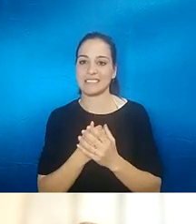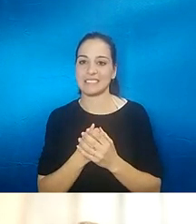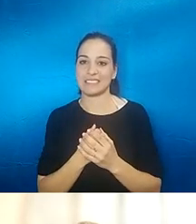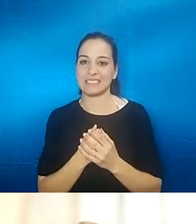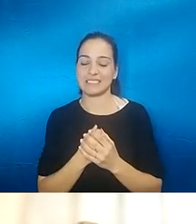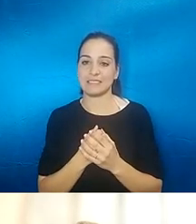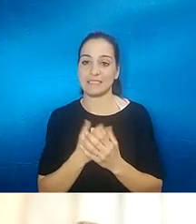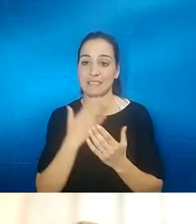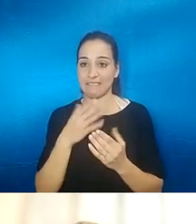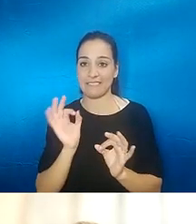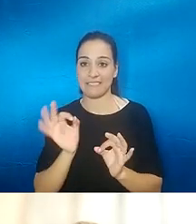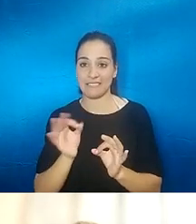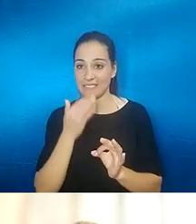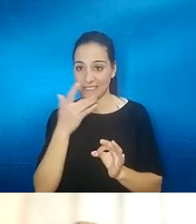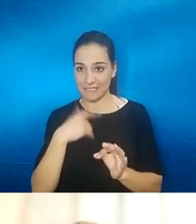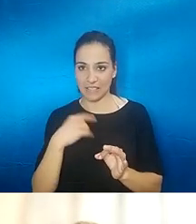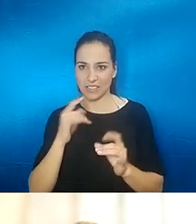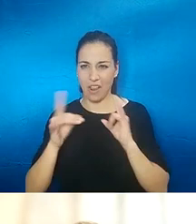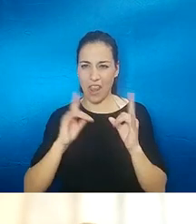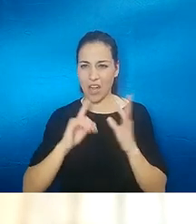gracias porque si es por mí seguimos igual